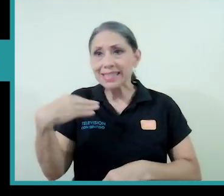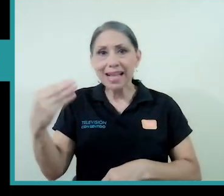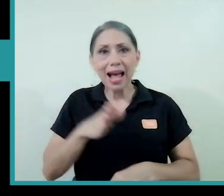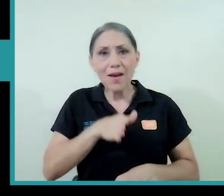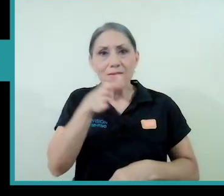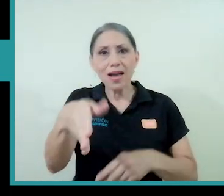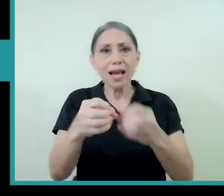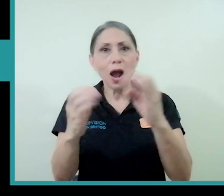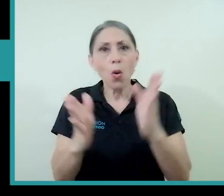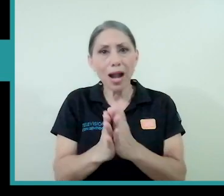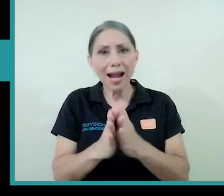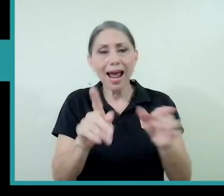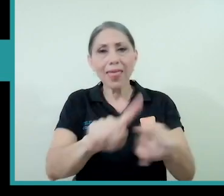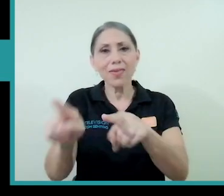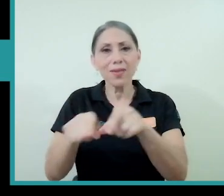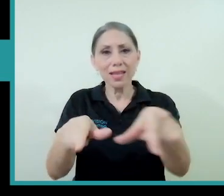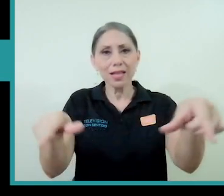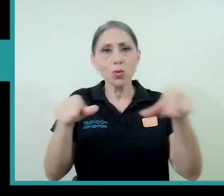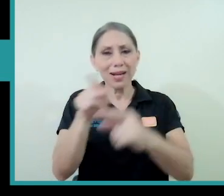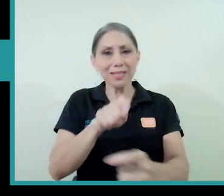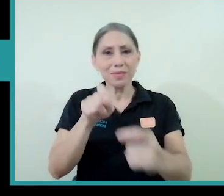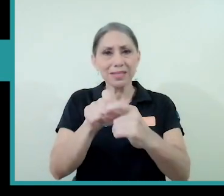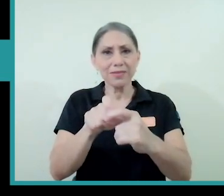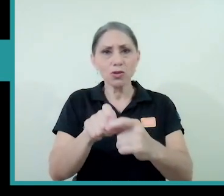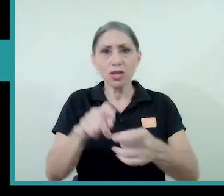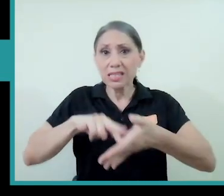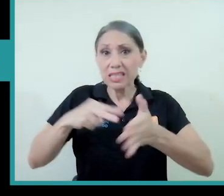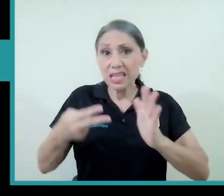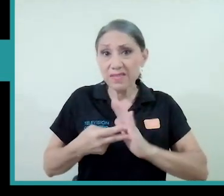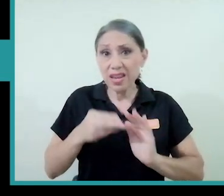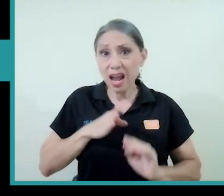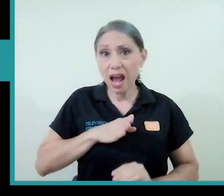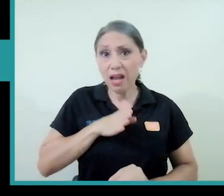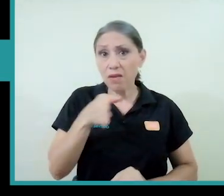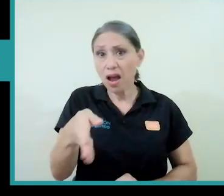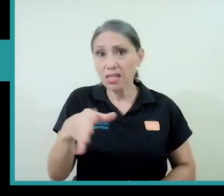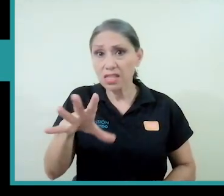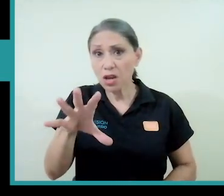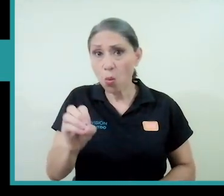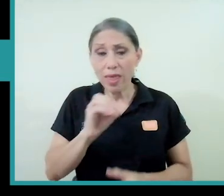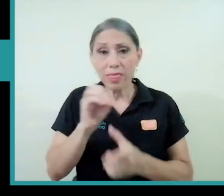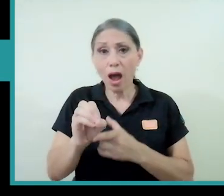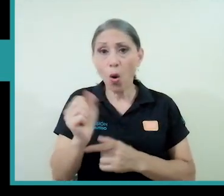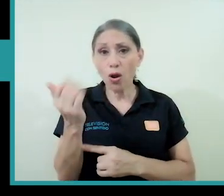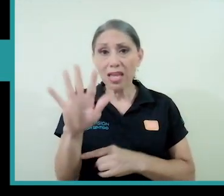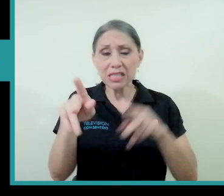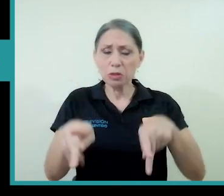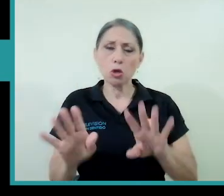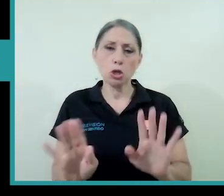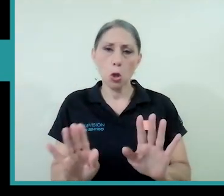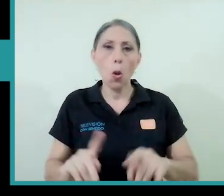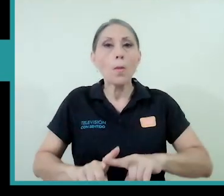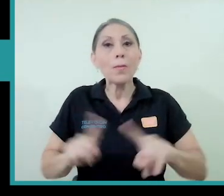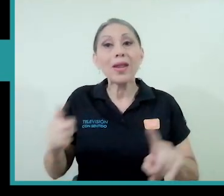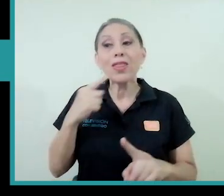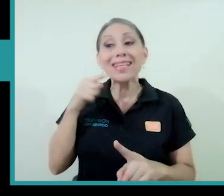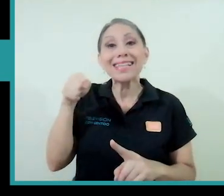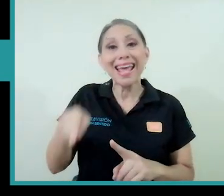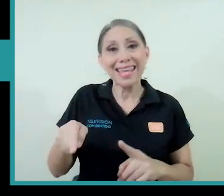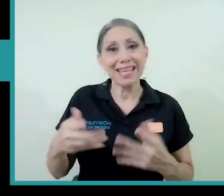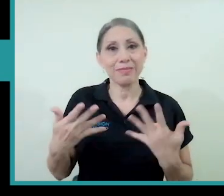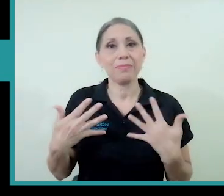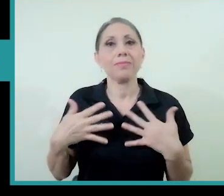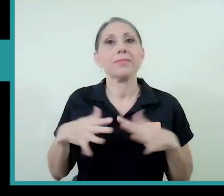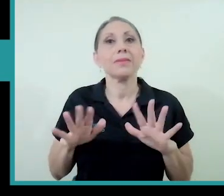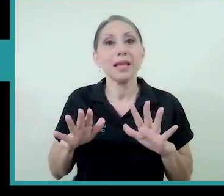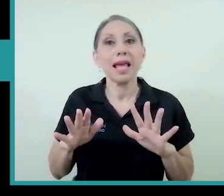Con esto no quiere decir que hubieran ido 50 o 15, pero sí se dice, por lo menos en la nota, al menos de que el pastor no